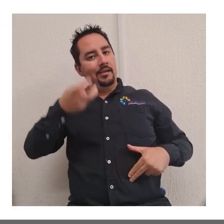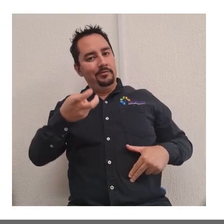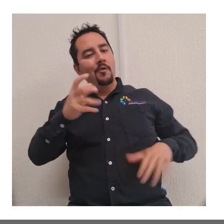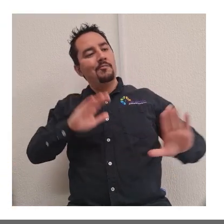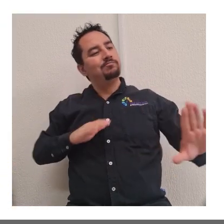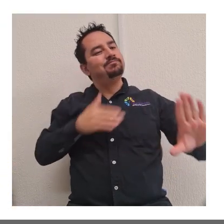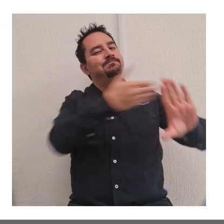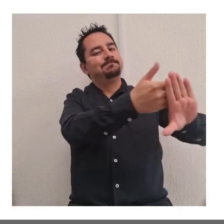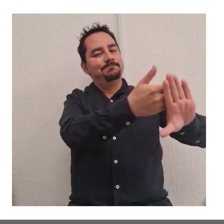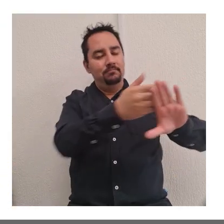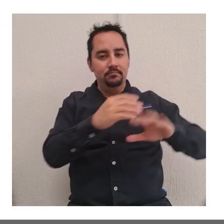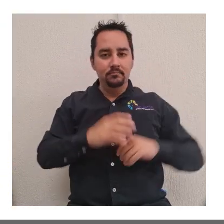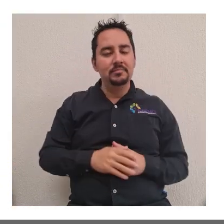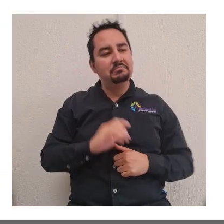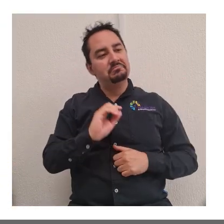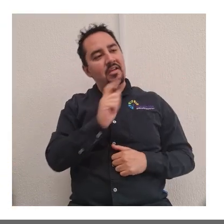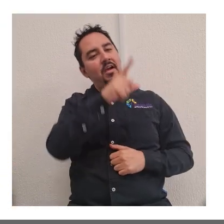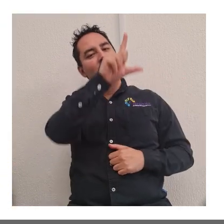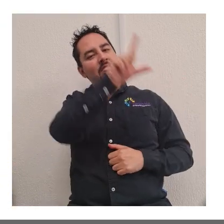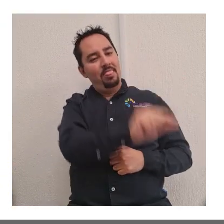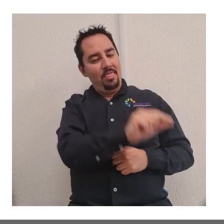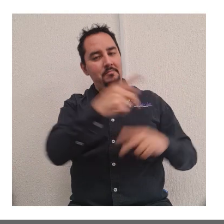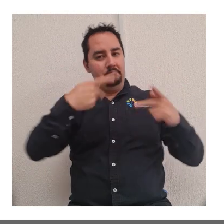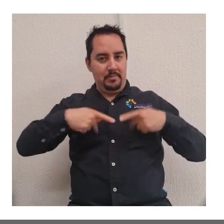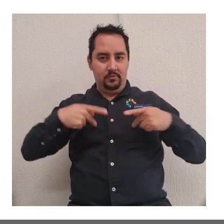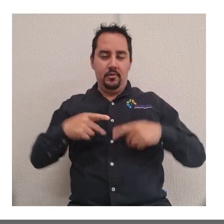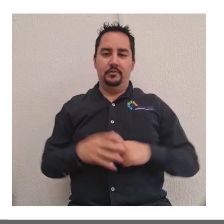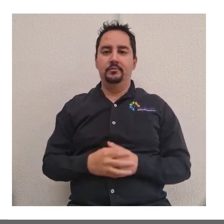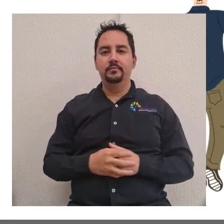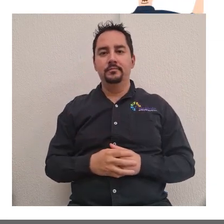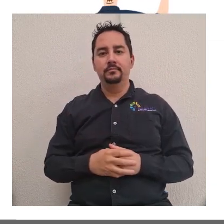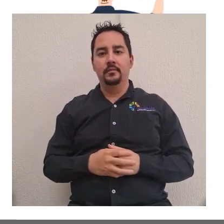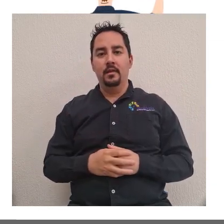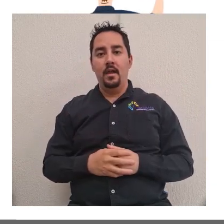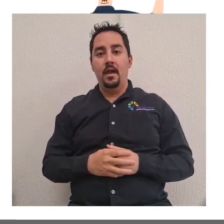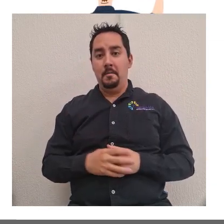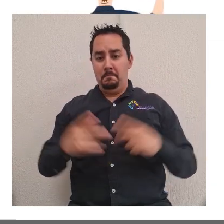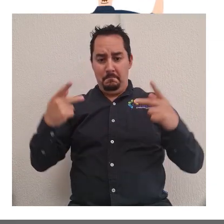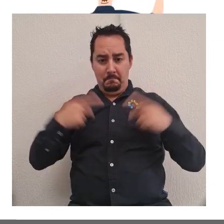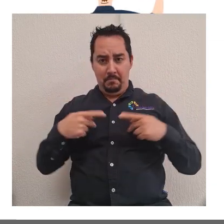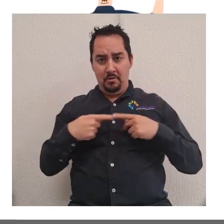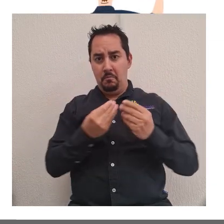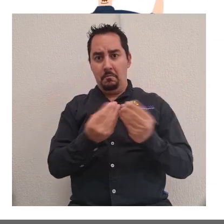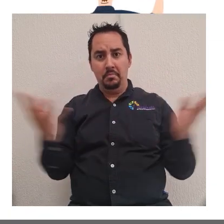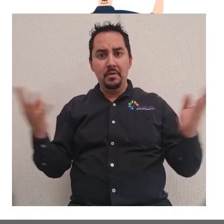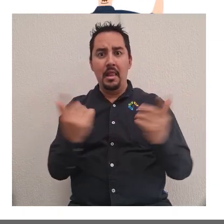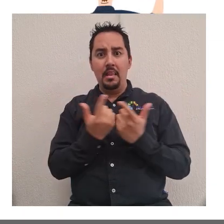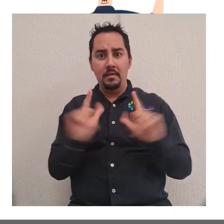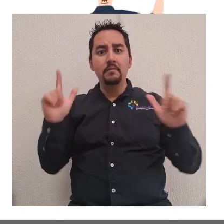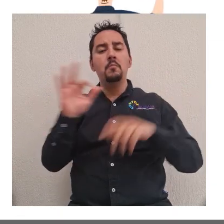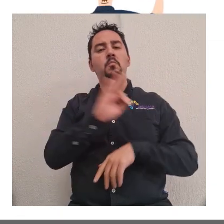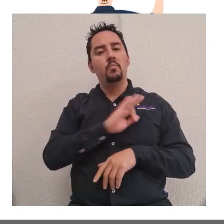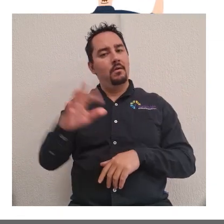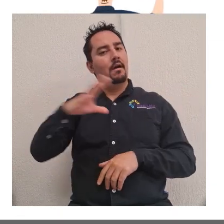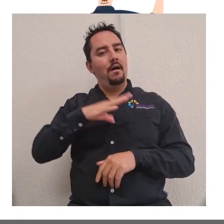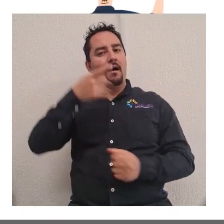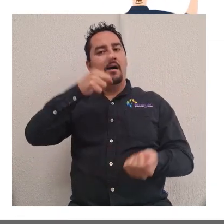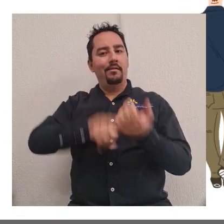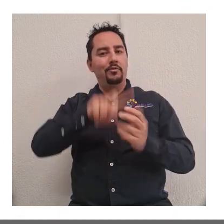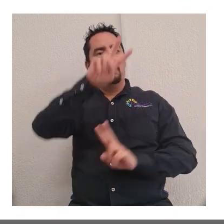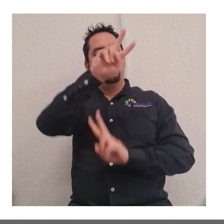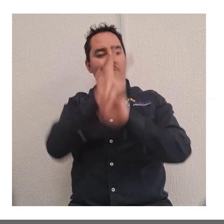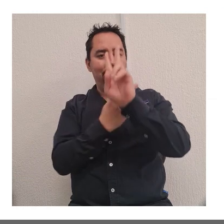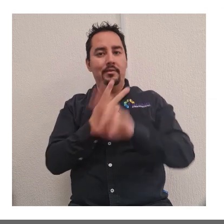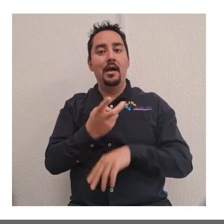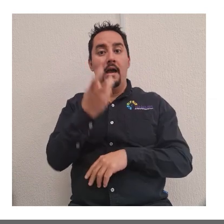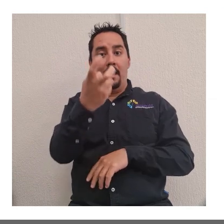estereotipos de género o vulneran la dignidad de quienes la padecen. Cualquier persona puede sufrir actos de violencia de género.